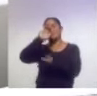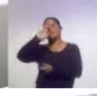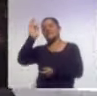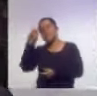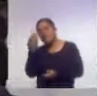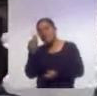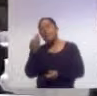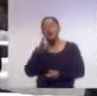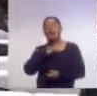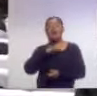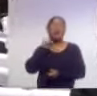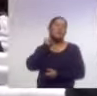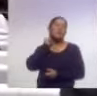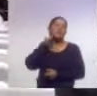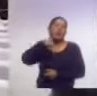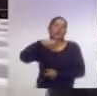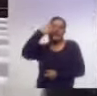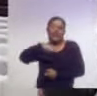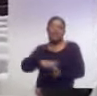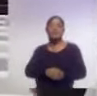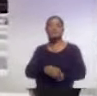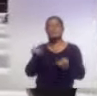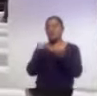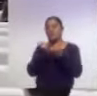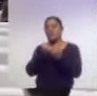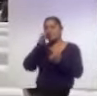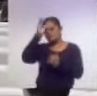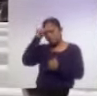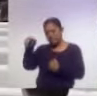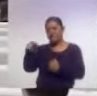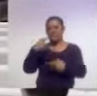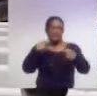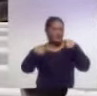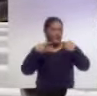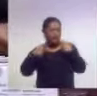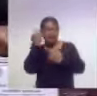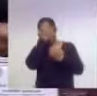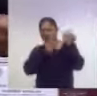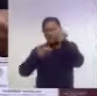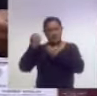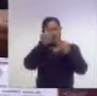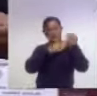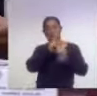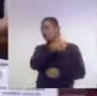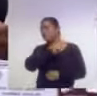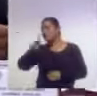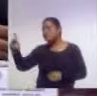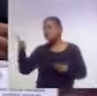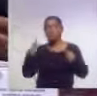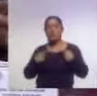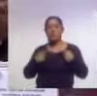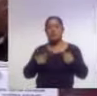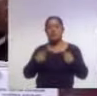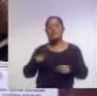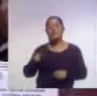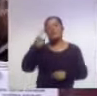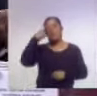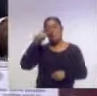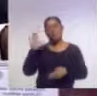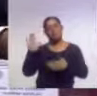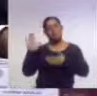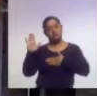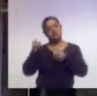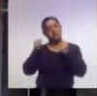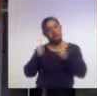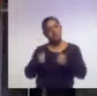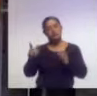en el Senado. Recomendaron también fortalecer los mecanismos de evaluación a todos los operadores del sistema y garantizar una mayor